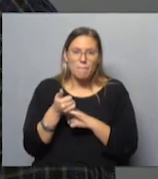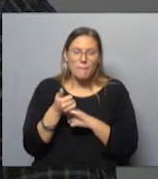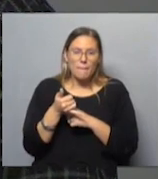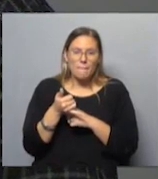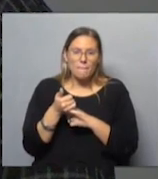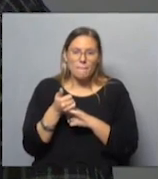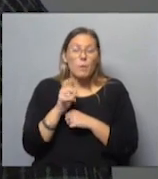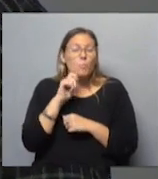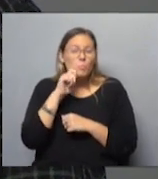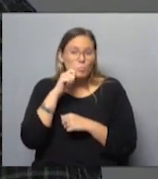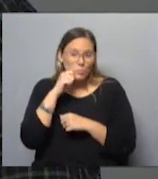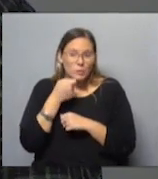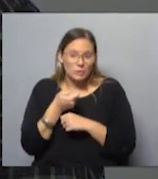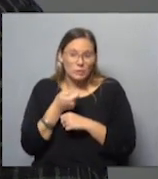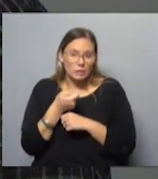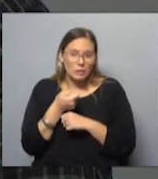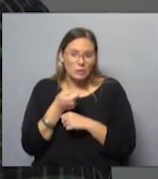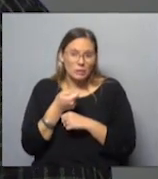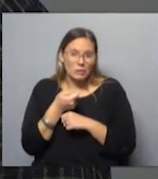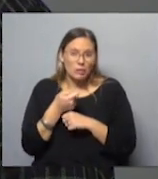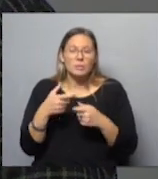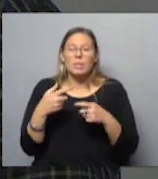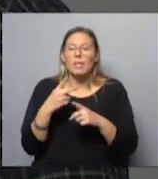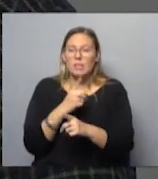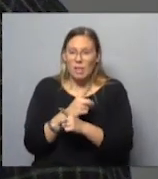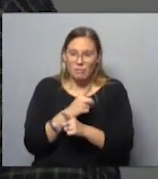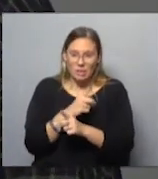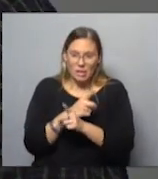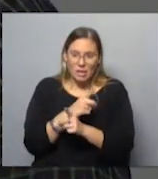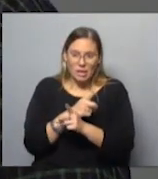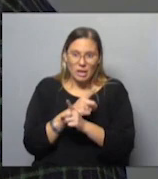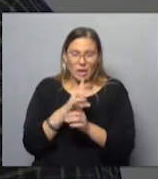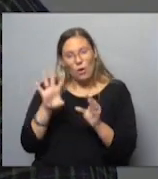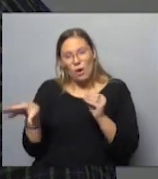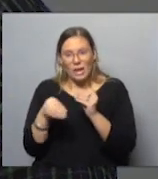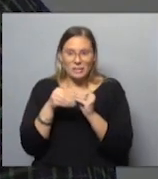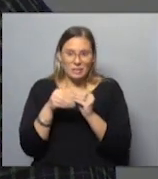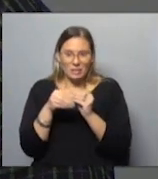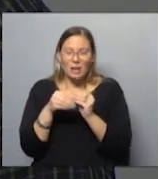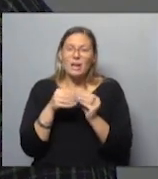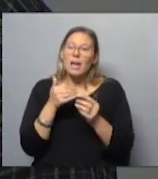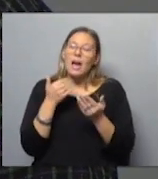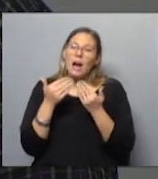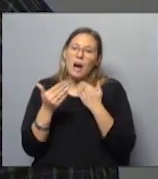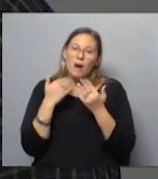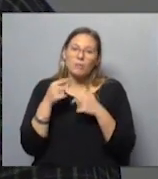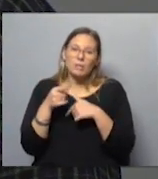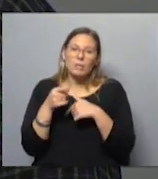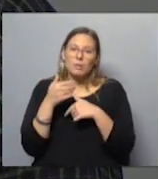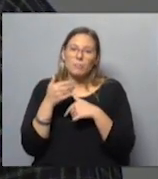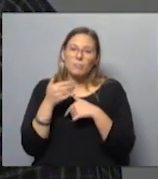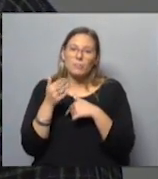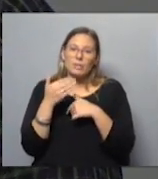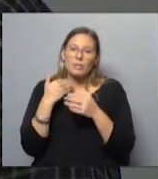que es muy linda, es como si existían los DVDs, estaría en lo extra. extra. Ahí hablábamos